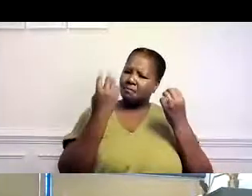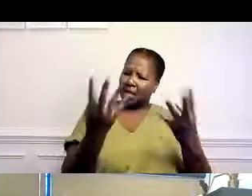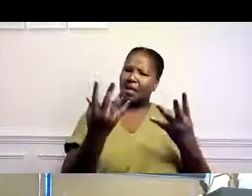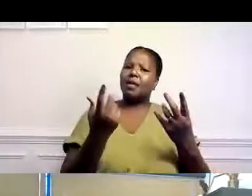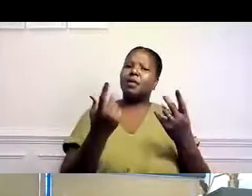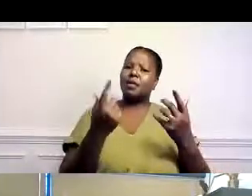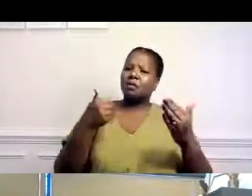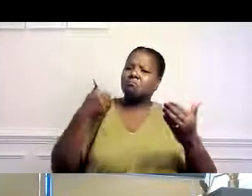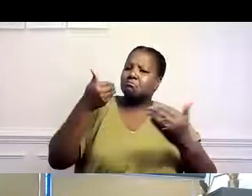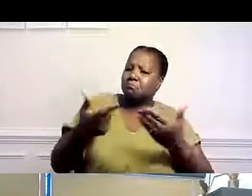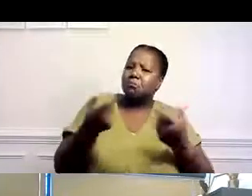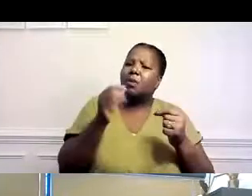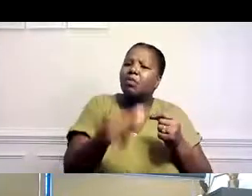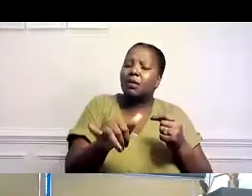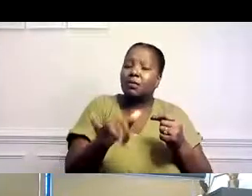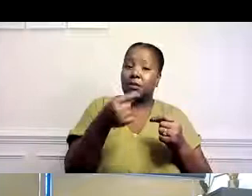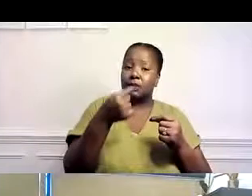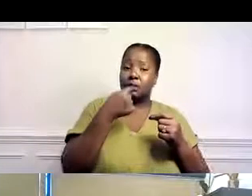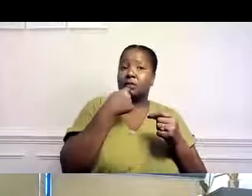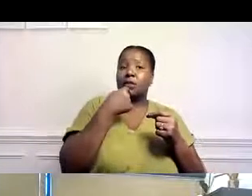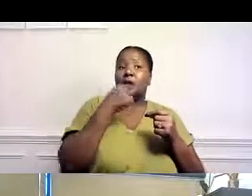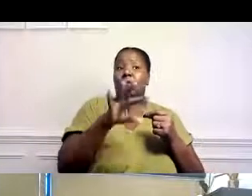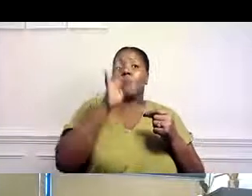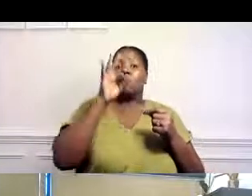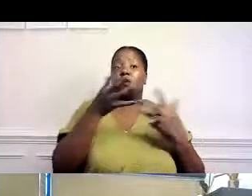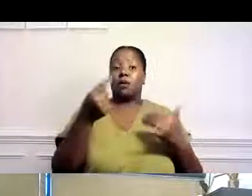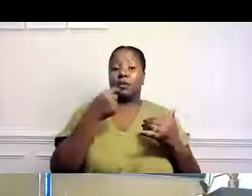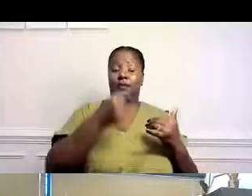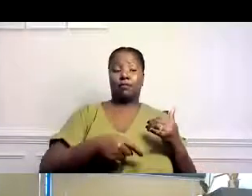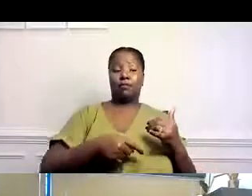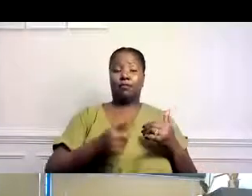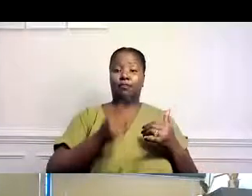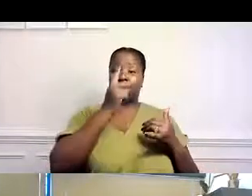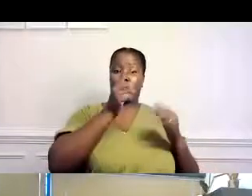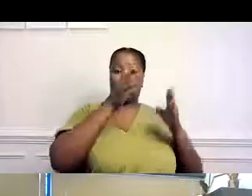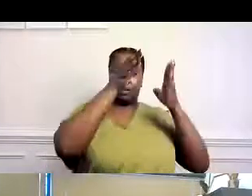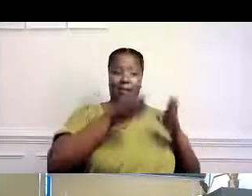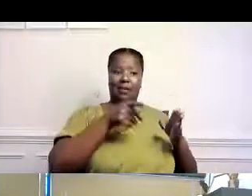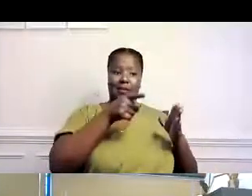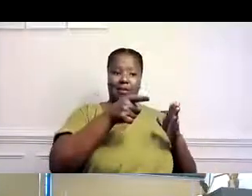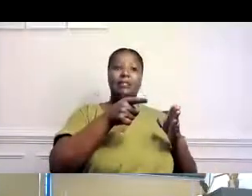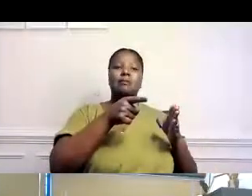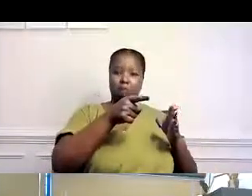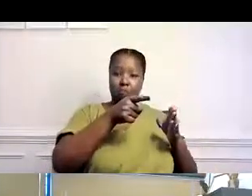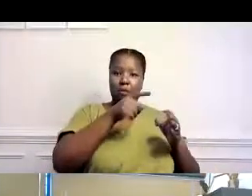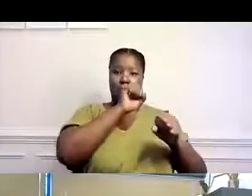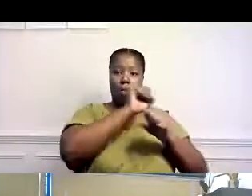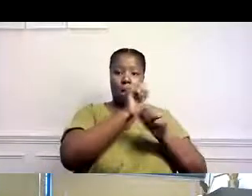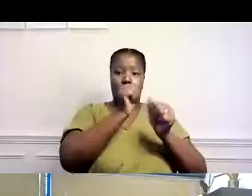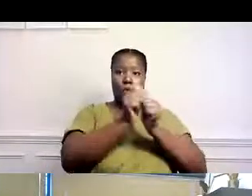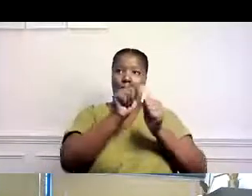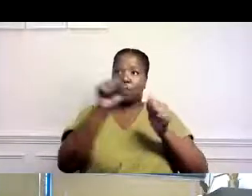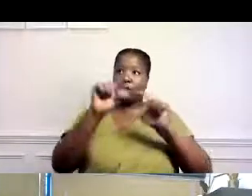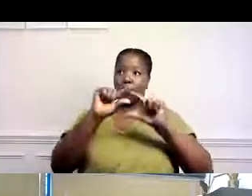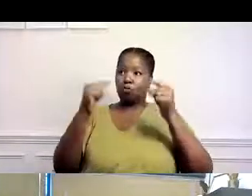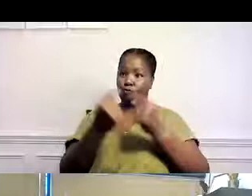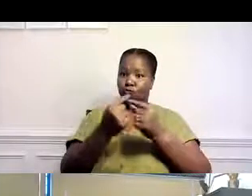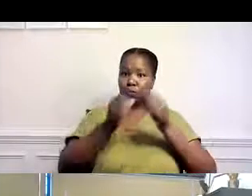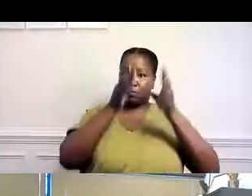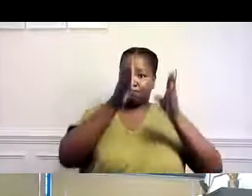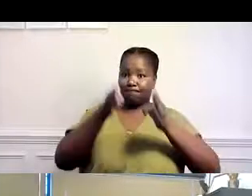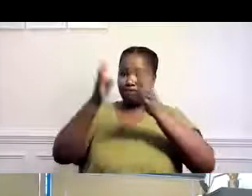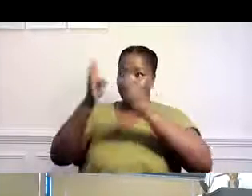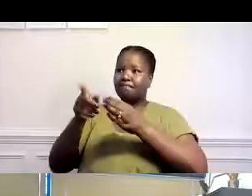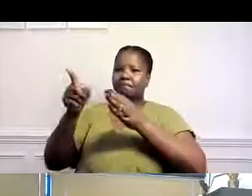participantes en grupos o cohortes. Y muchos grupos ya lo hacen. Tal vez ya se han dado cuenta que algunos grupos